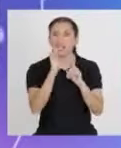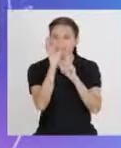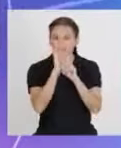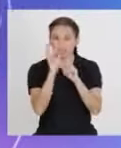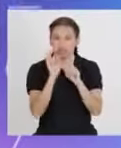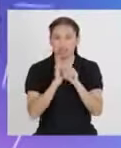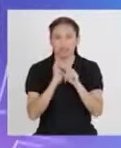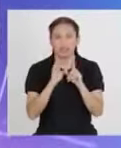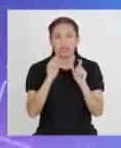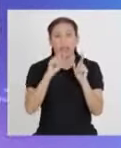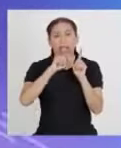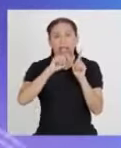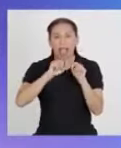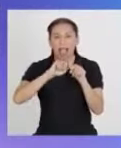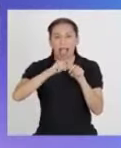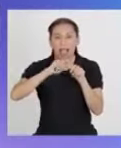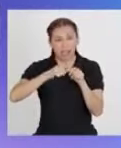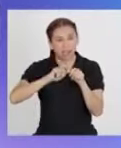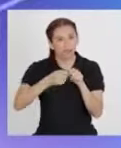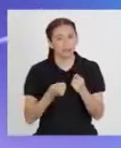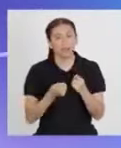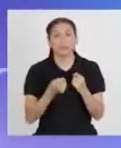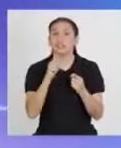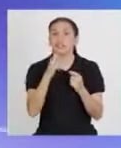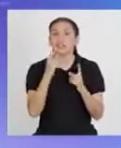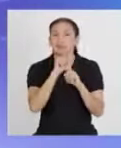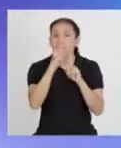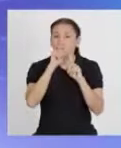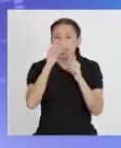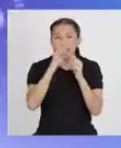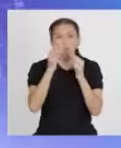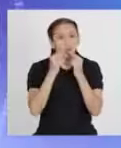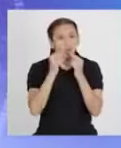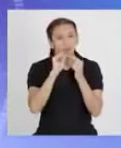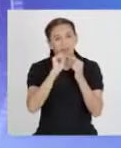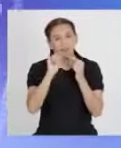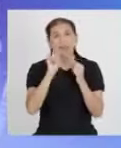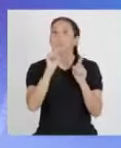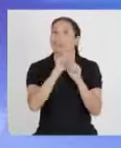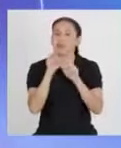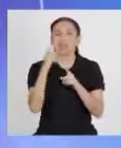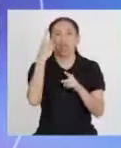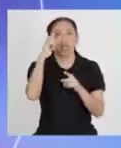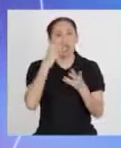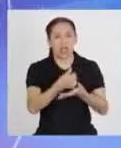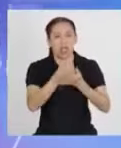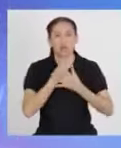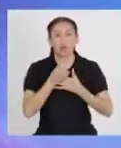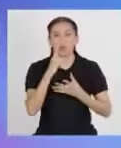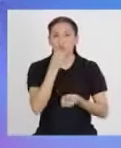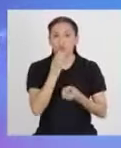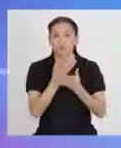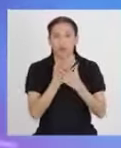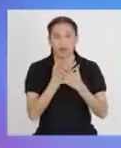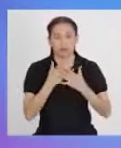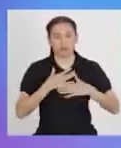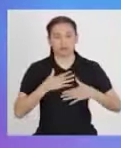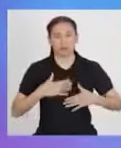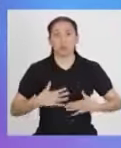legumbres, maníabas, que aportan vitaminas para el buen funcionamiento del cuerpo.